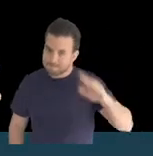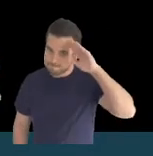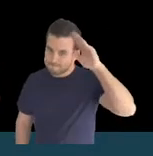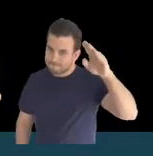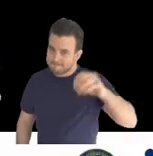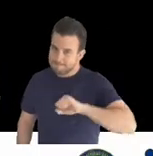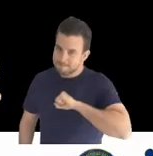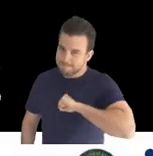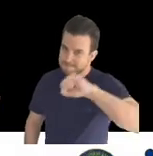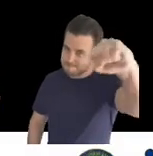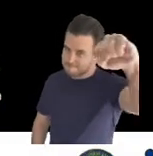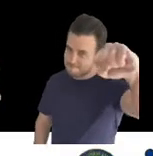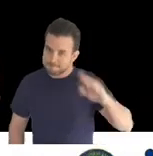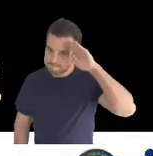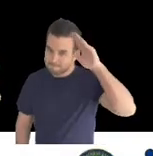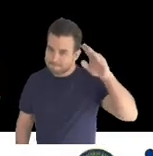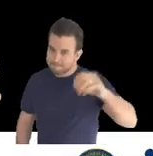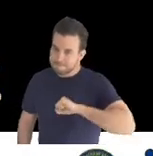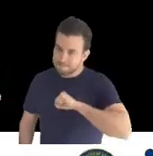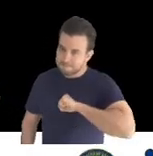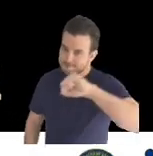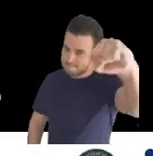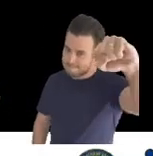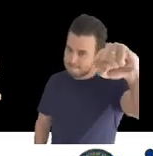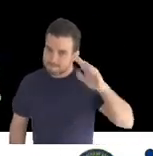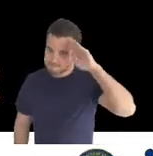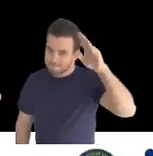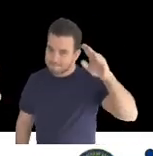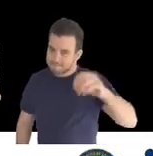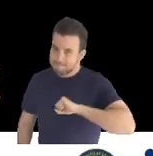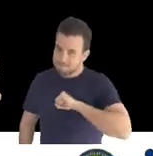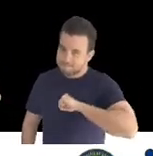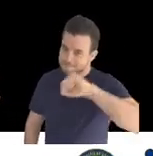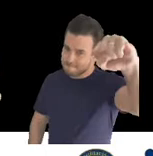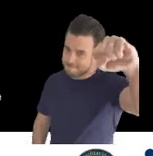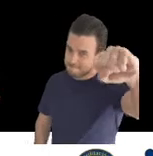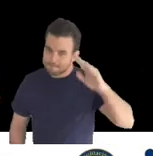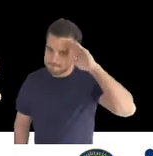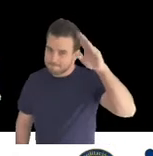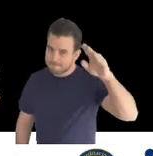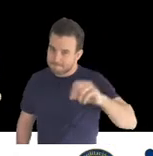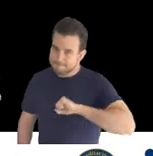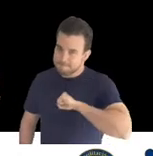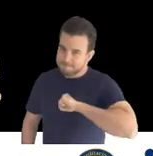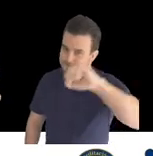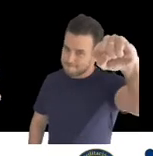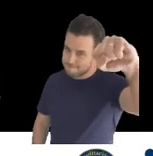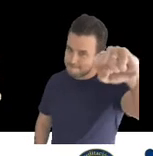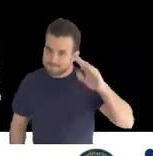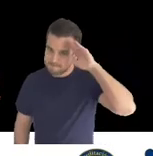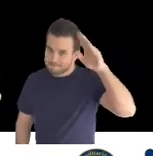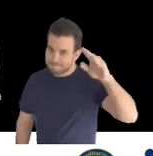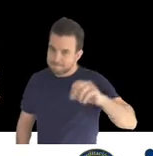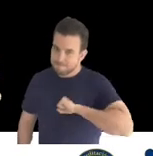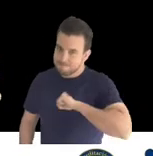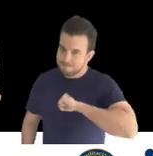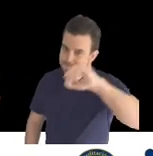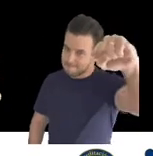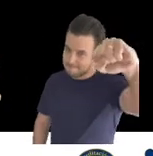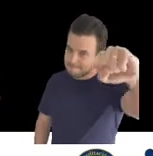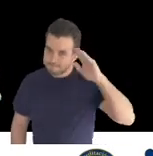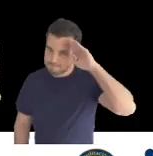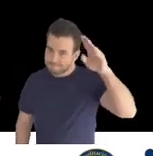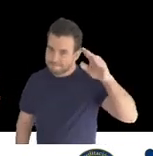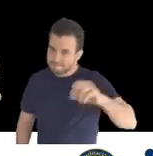Realmente cosas significativas en la universidad, hay bastantes, pero si vamos a resaltar, resaltaría